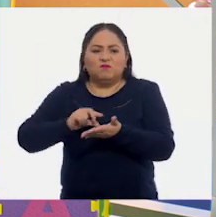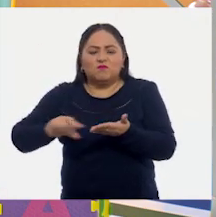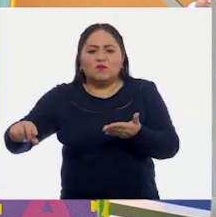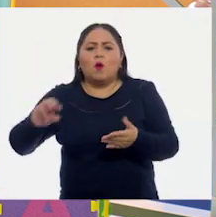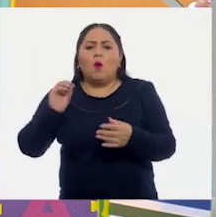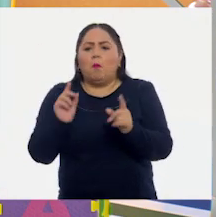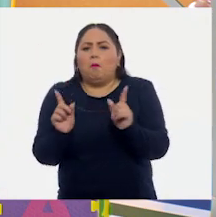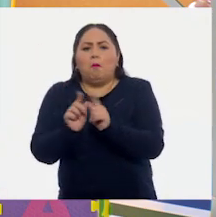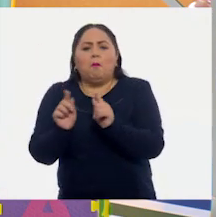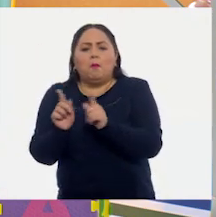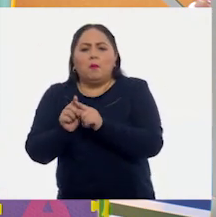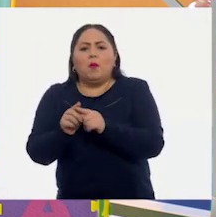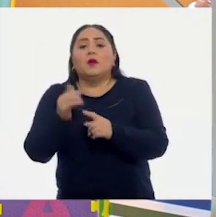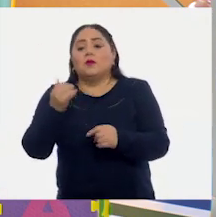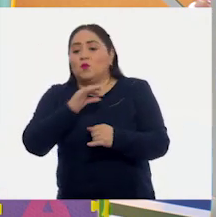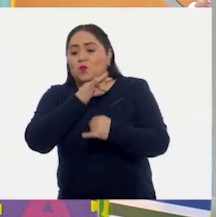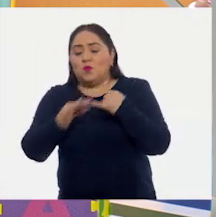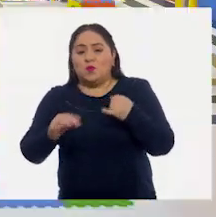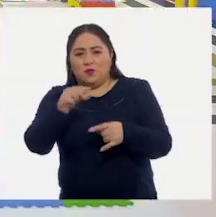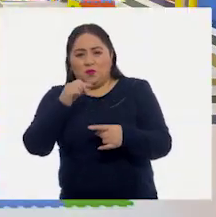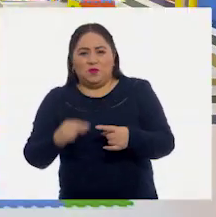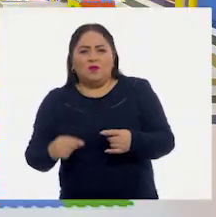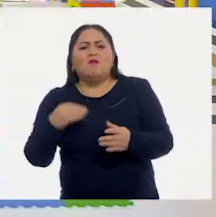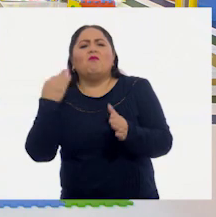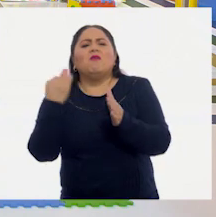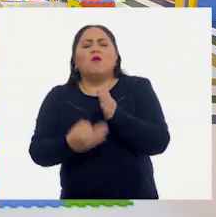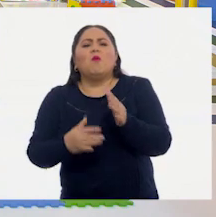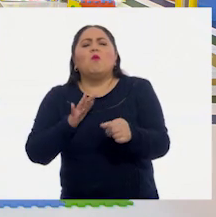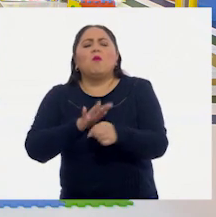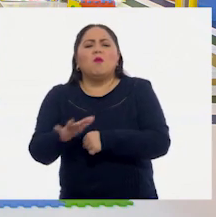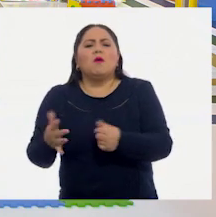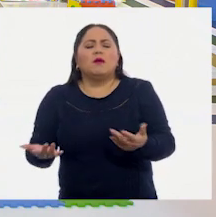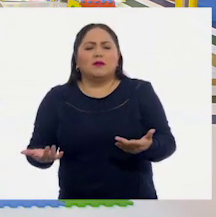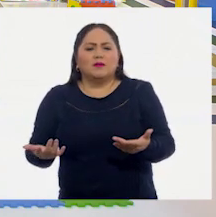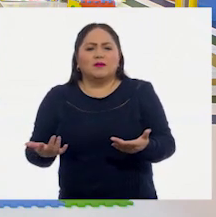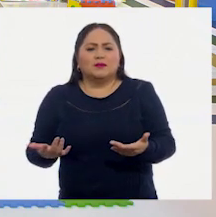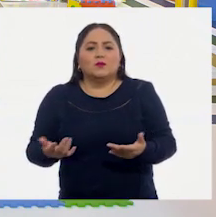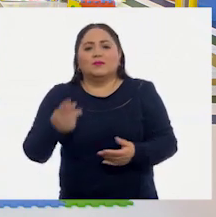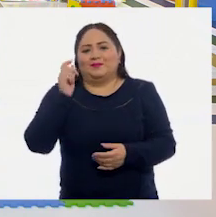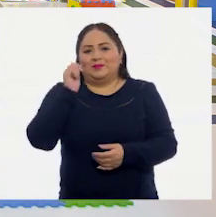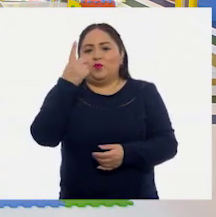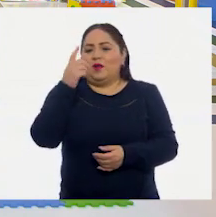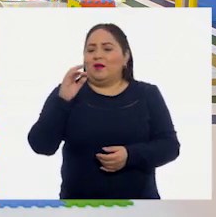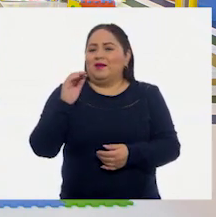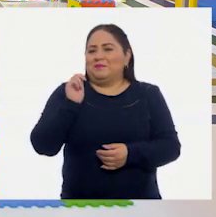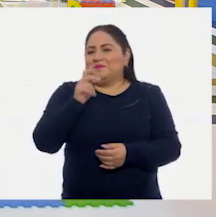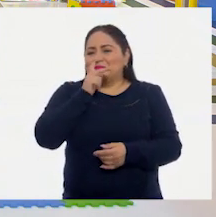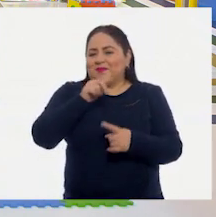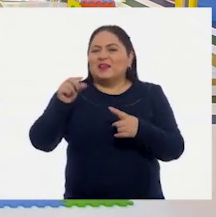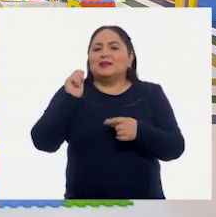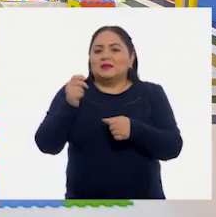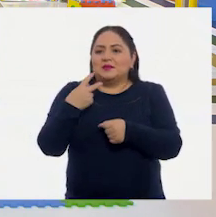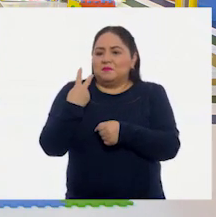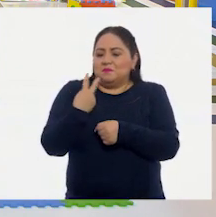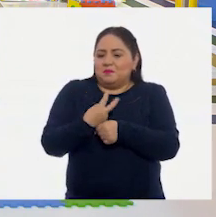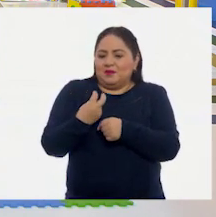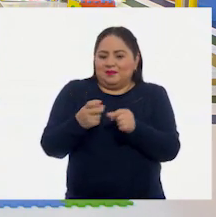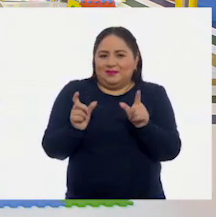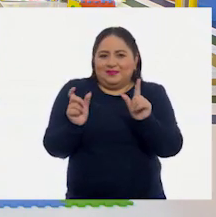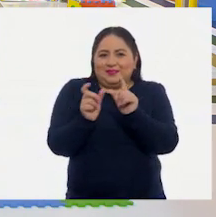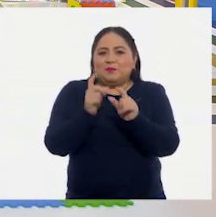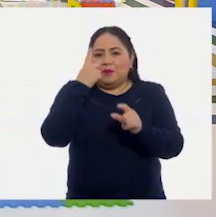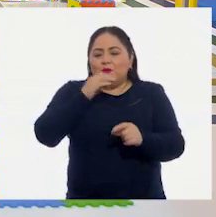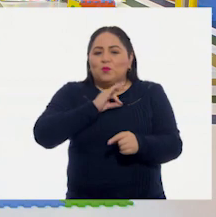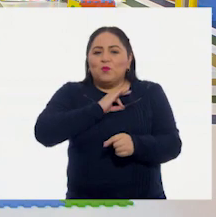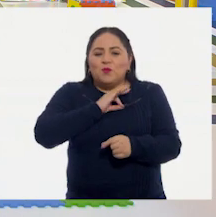un resumen. Y el último elemento que nos faltaría sería el de una frase que nos invite y que nos